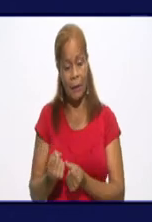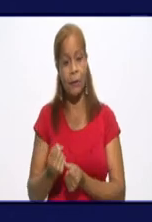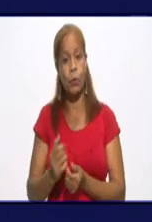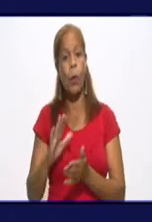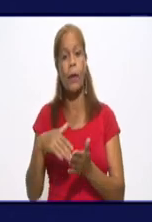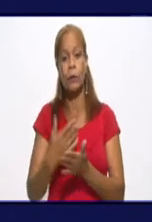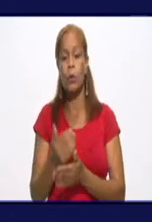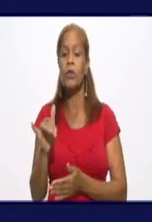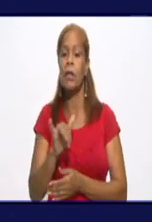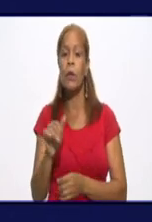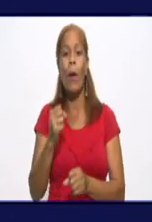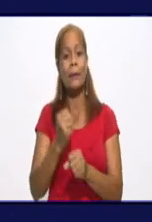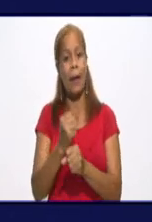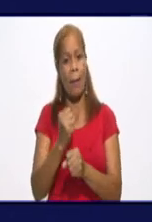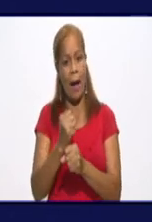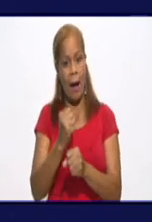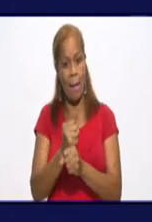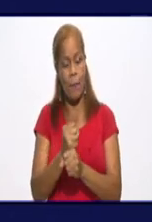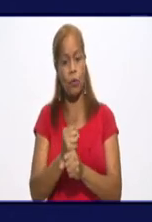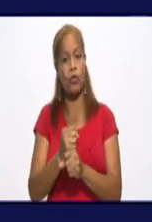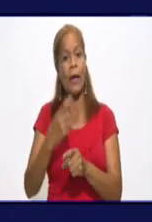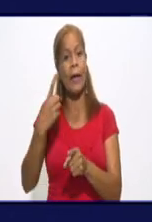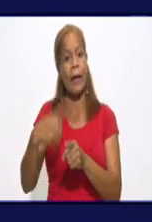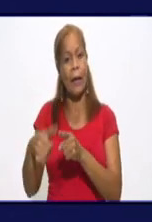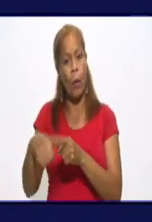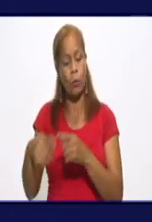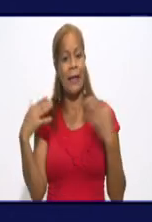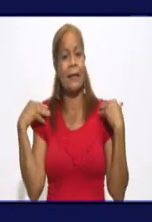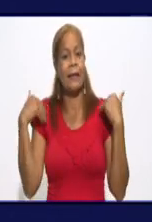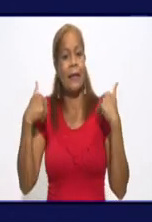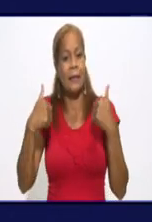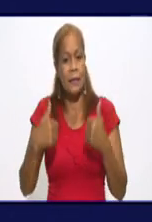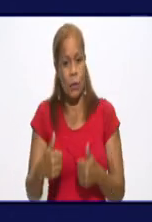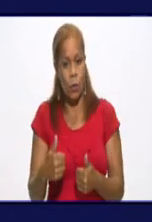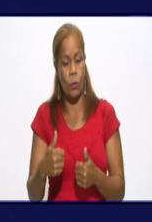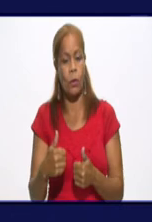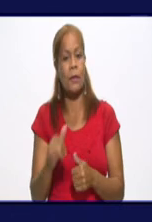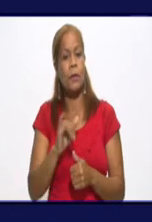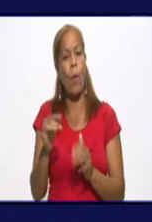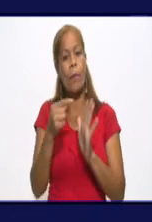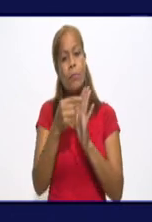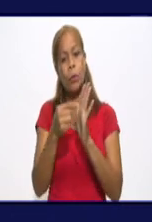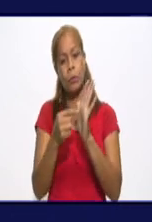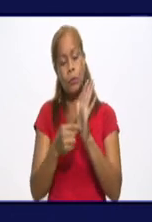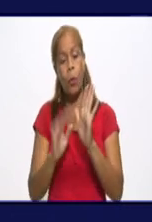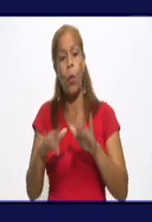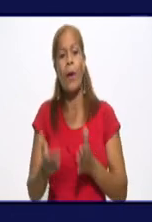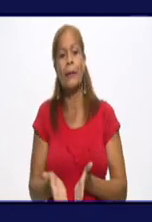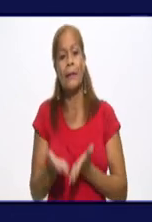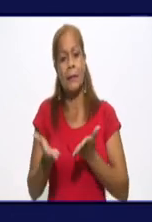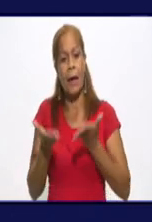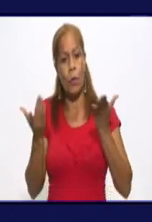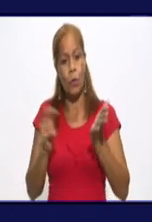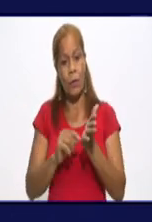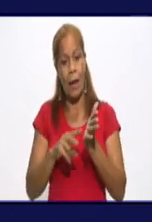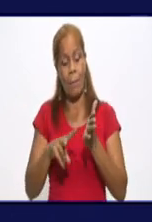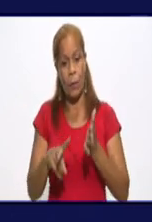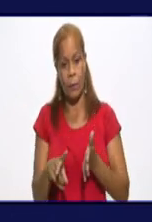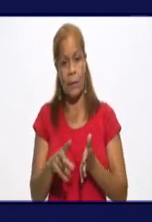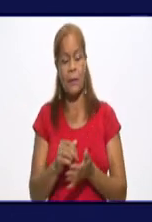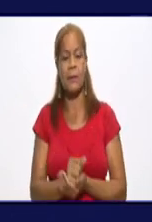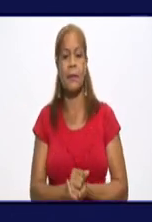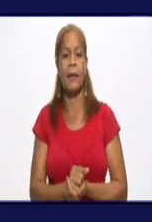también trabajamos en otras direcciones relacionadas con el desarrollo de la provincia. Se hizo un análisis